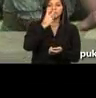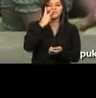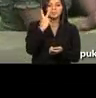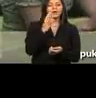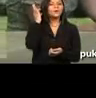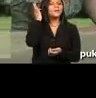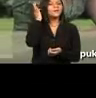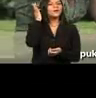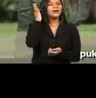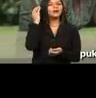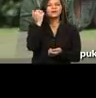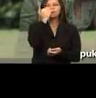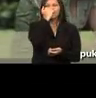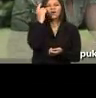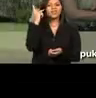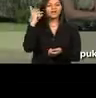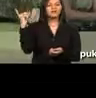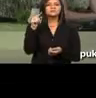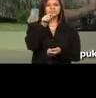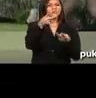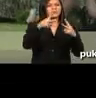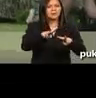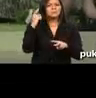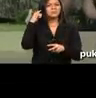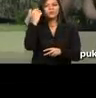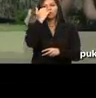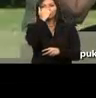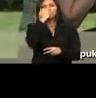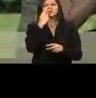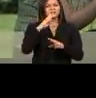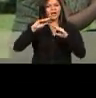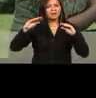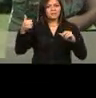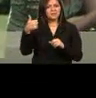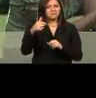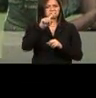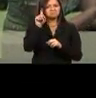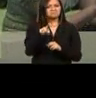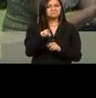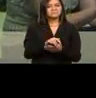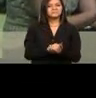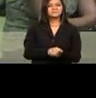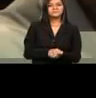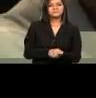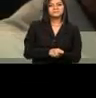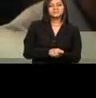amor, mira, su orejita derecha está roja. La tuya también está roja, mi vida. ¿Será porque están hablando bien de nosotros?